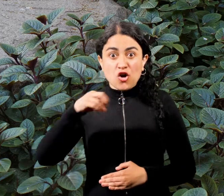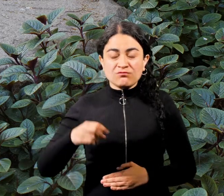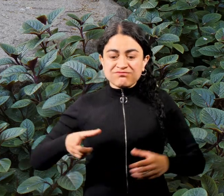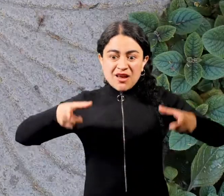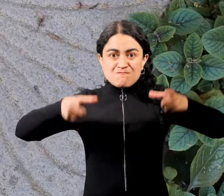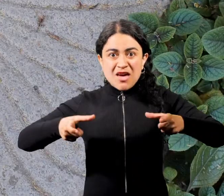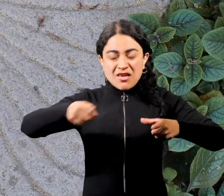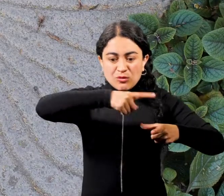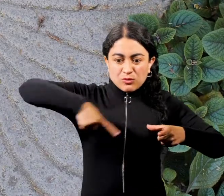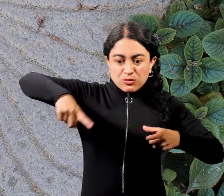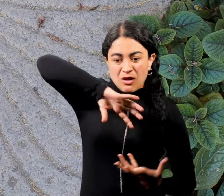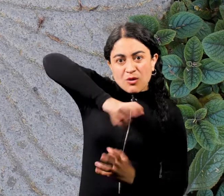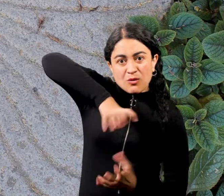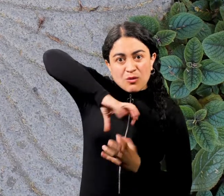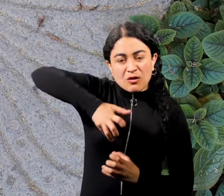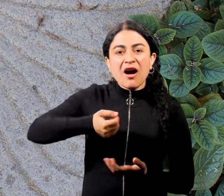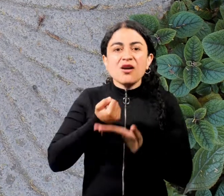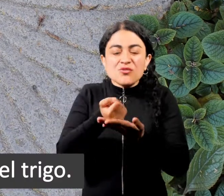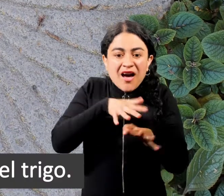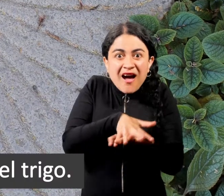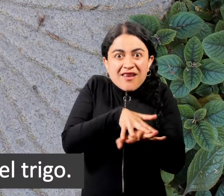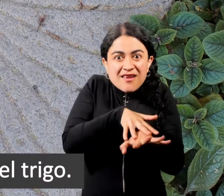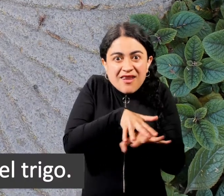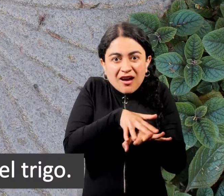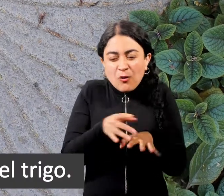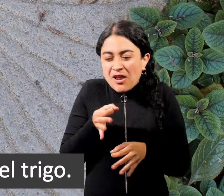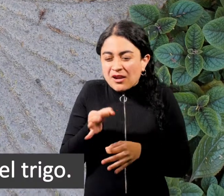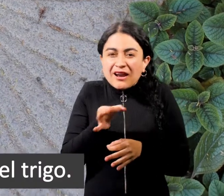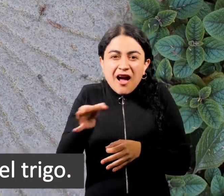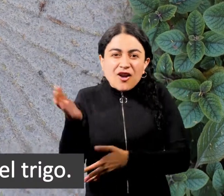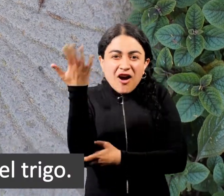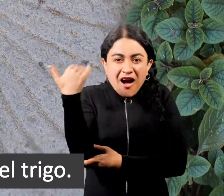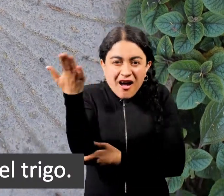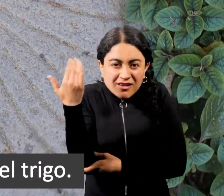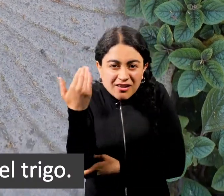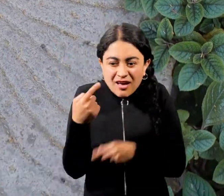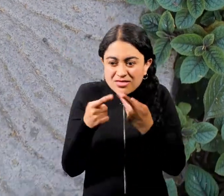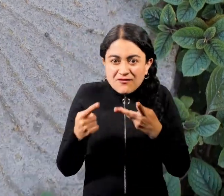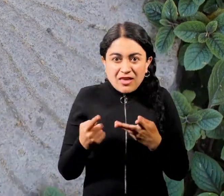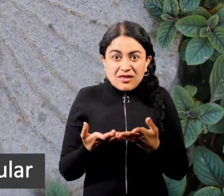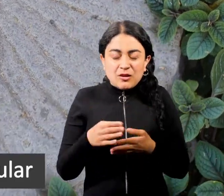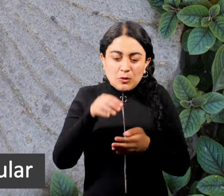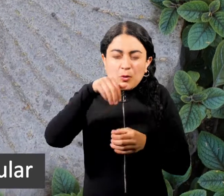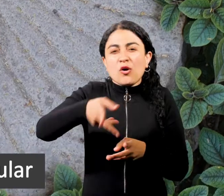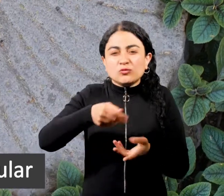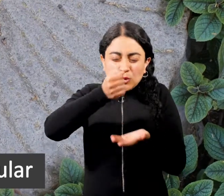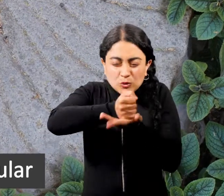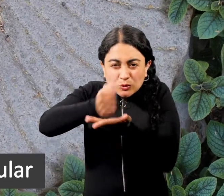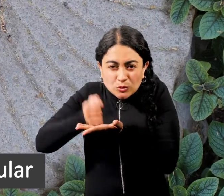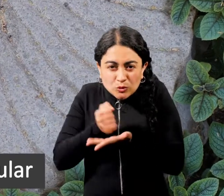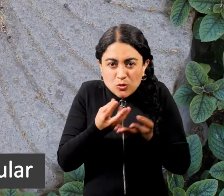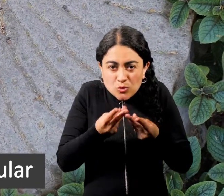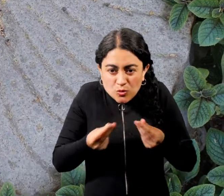Un molino es un aparato que sirve para hacer harina. Un molino muele granos como el maíz o el trigo. La piedra de molino